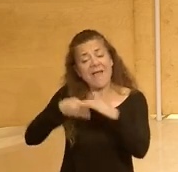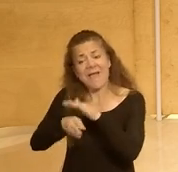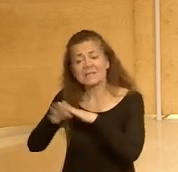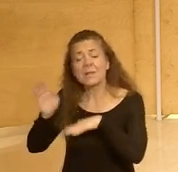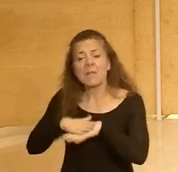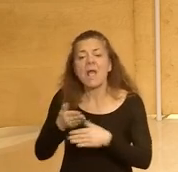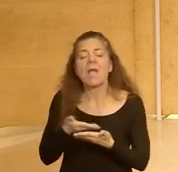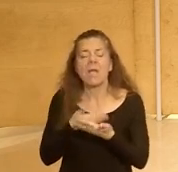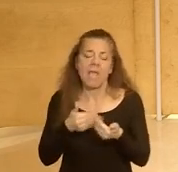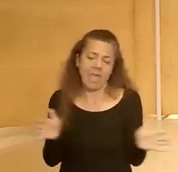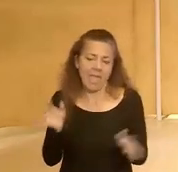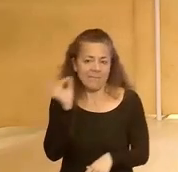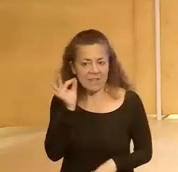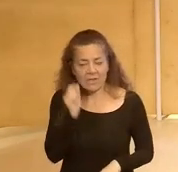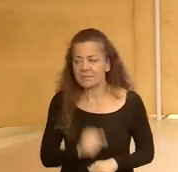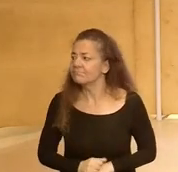emprendedoras? Gracias